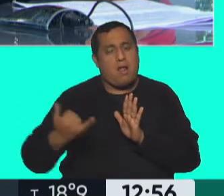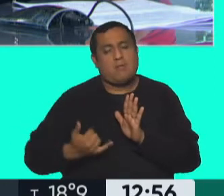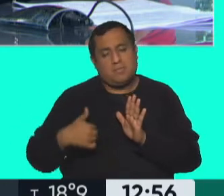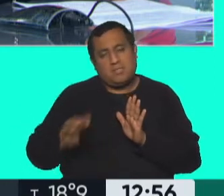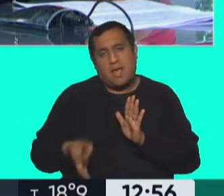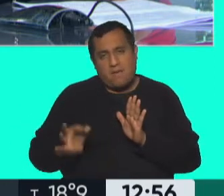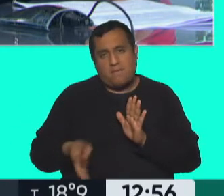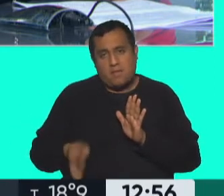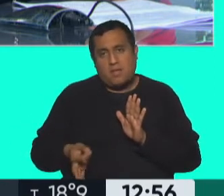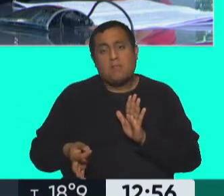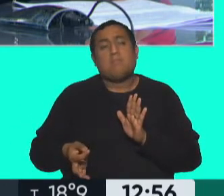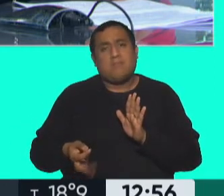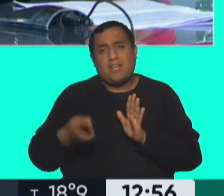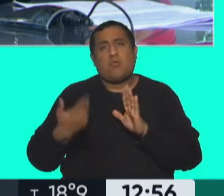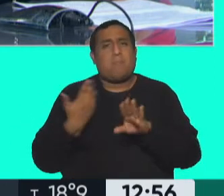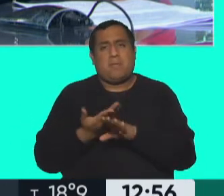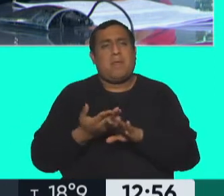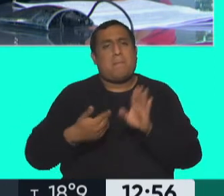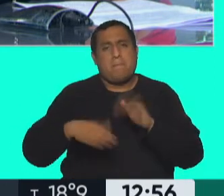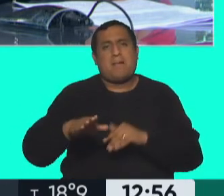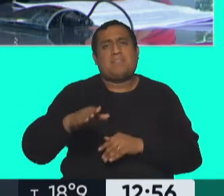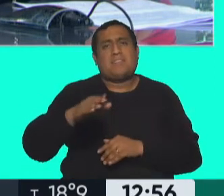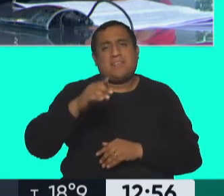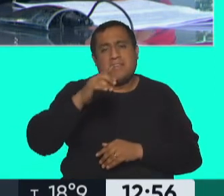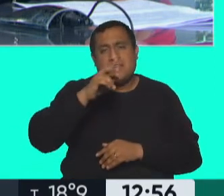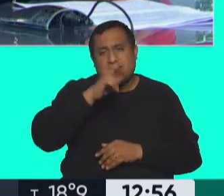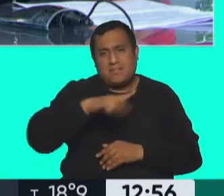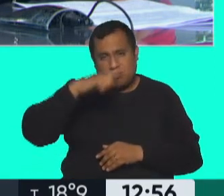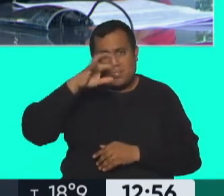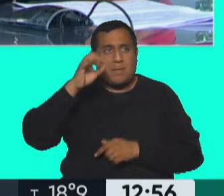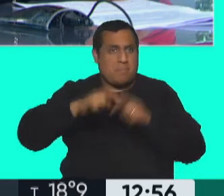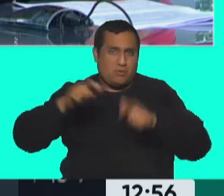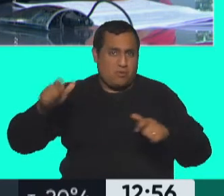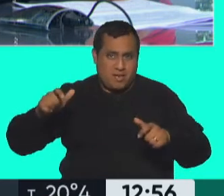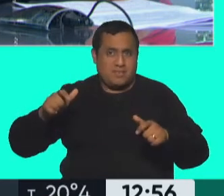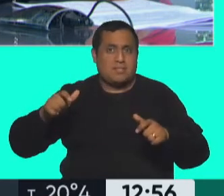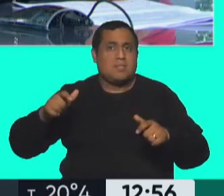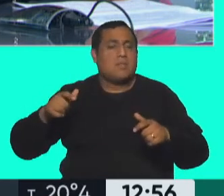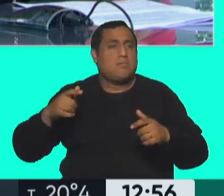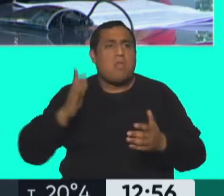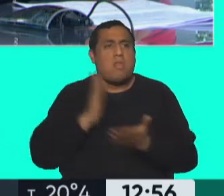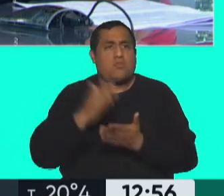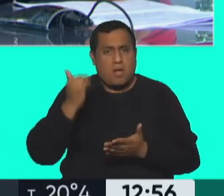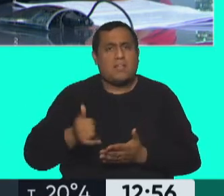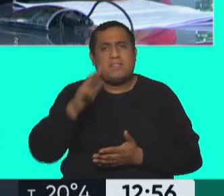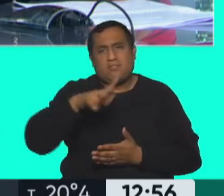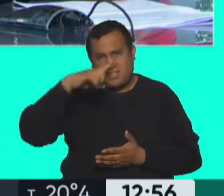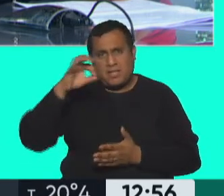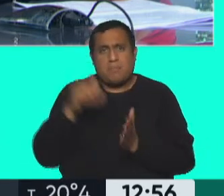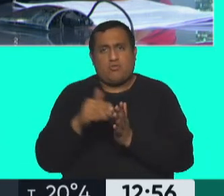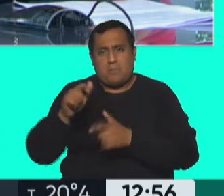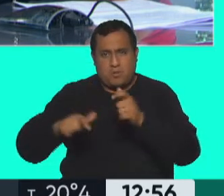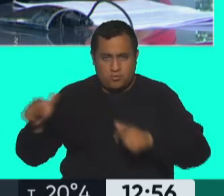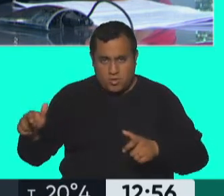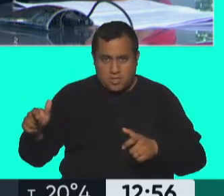ellos están pidiendo, son más de 370 millones de personas en todo el mundo que están amparadas por estos derechos, que en realidad